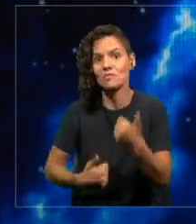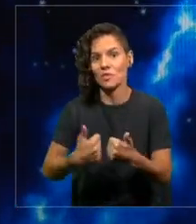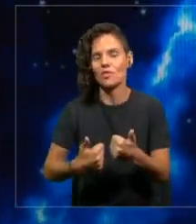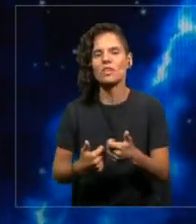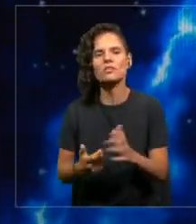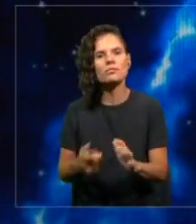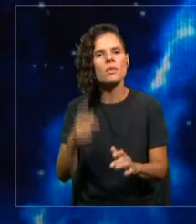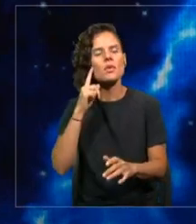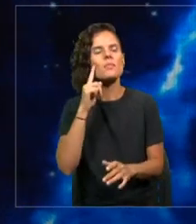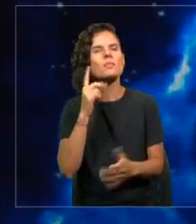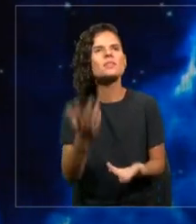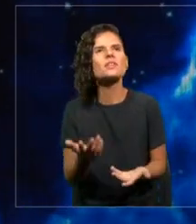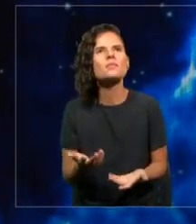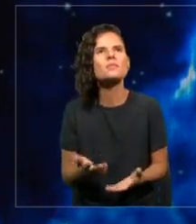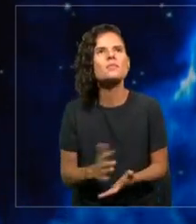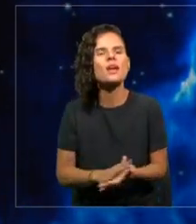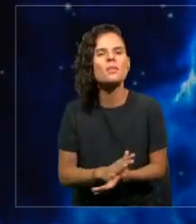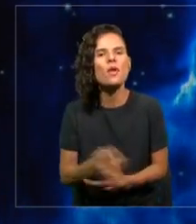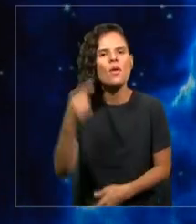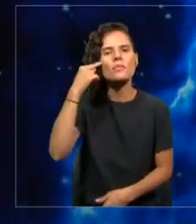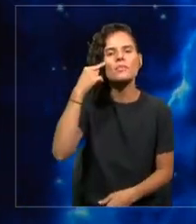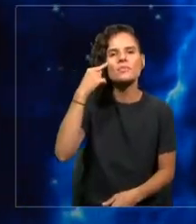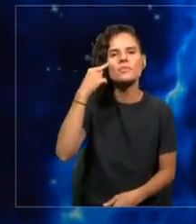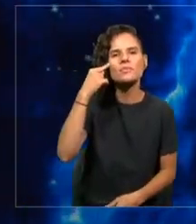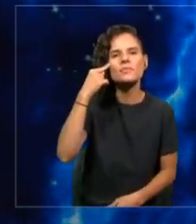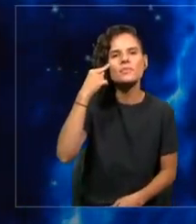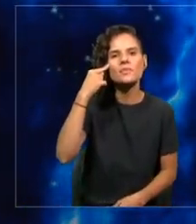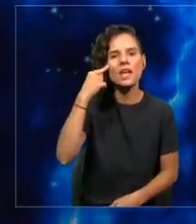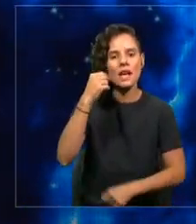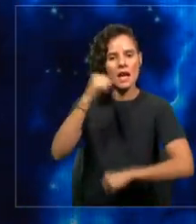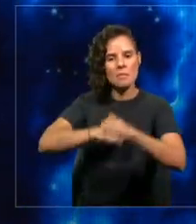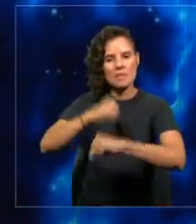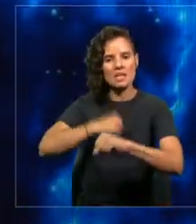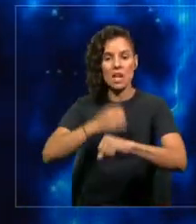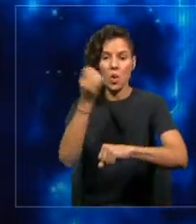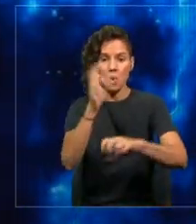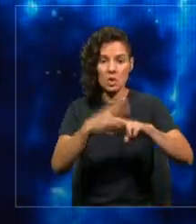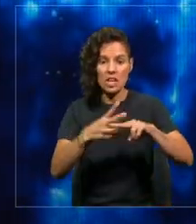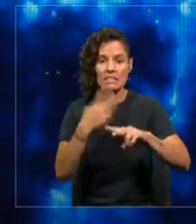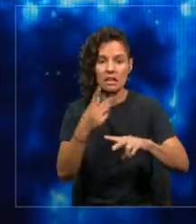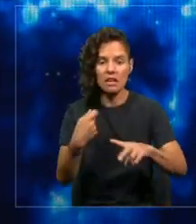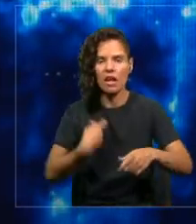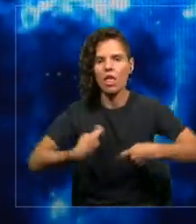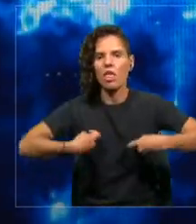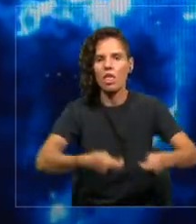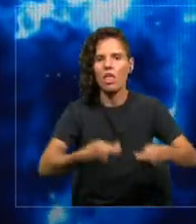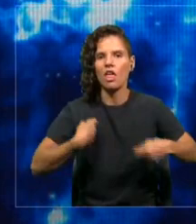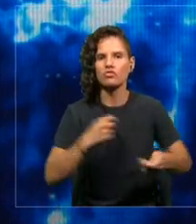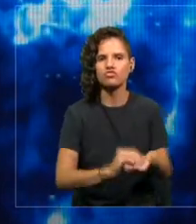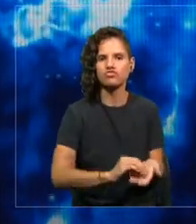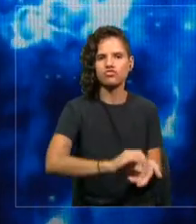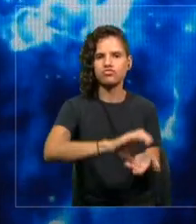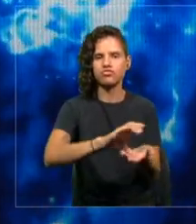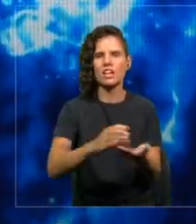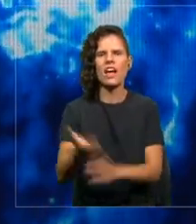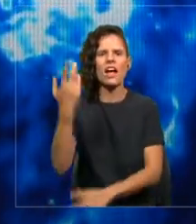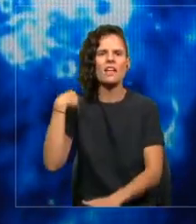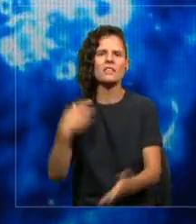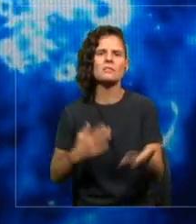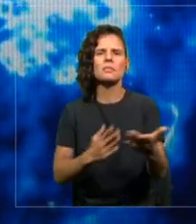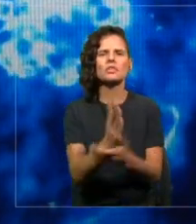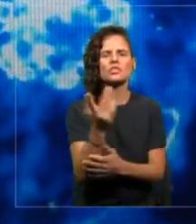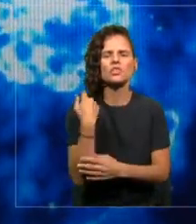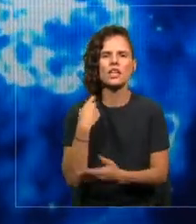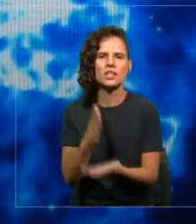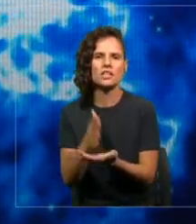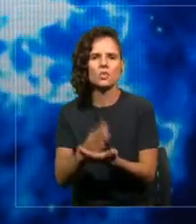pensamiento de que lo único que hacen las empresas es generar utilidades, que comenzó con la escuela de Chicago en los 70,